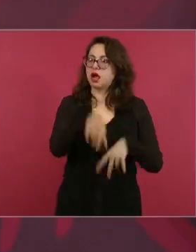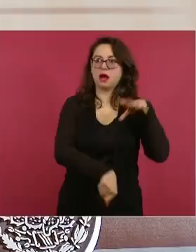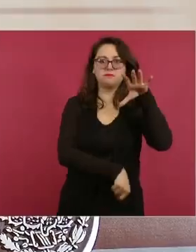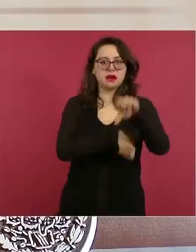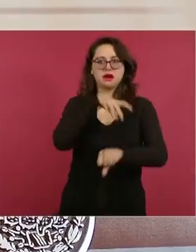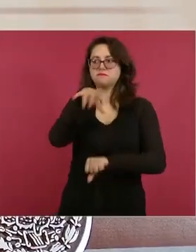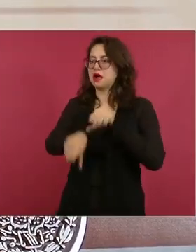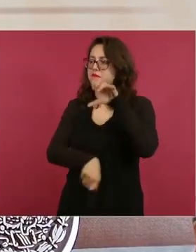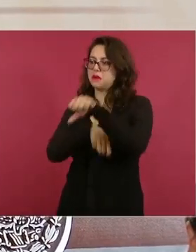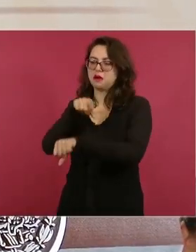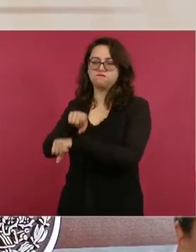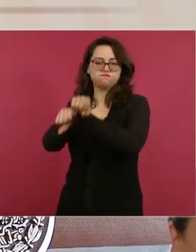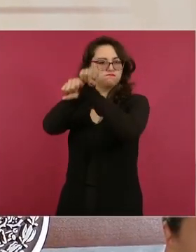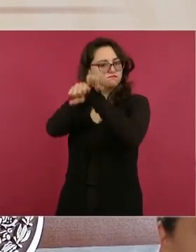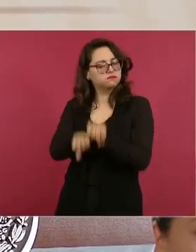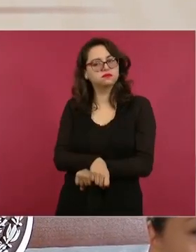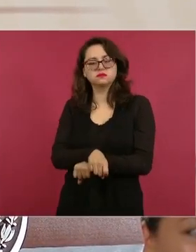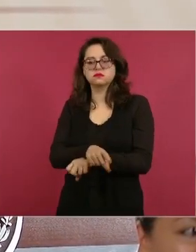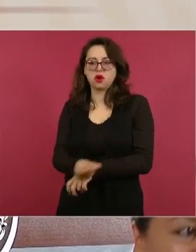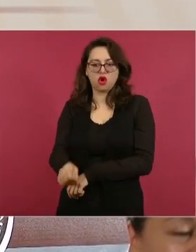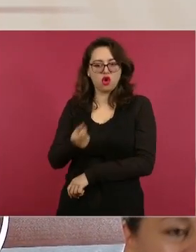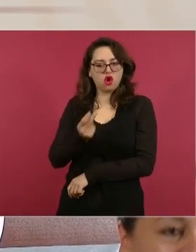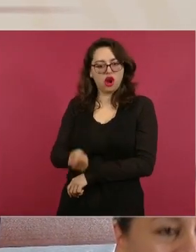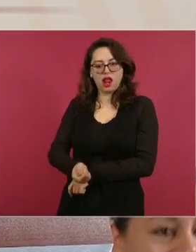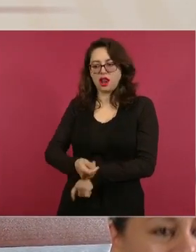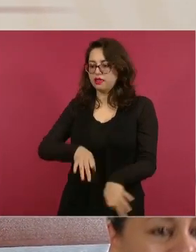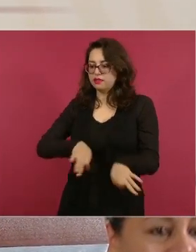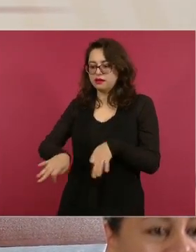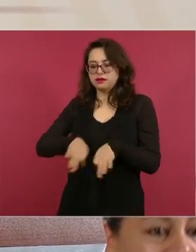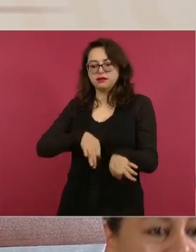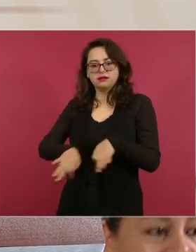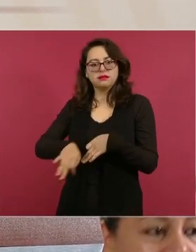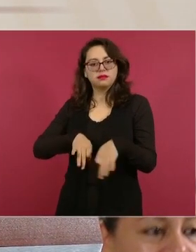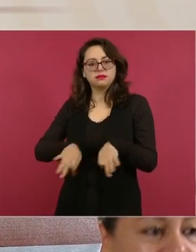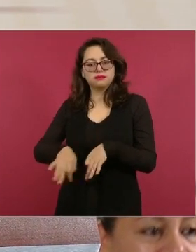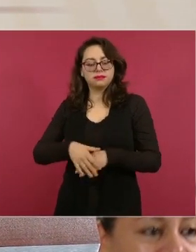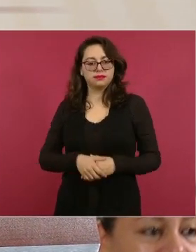somete Cortés en Puebla,